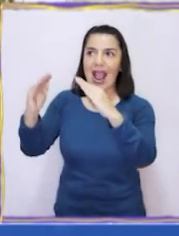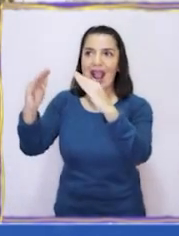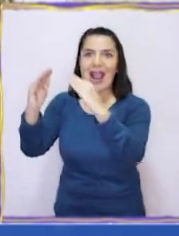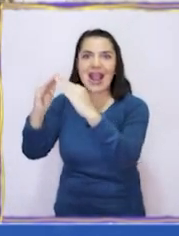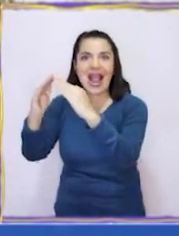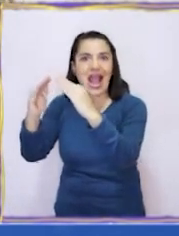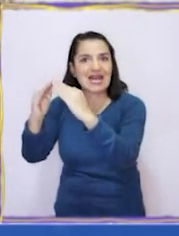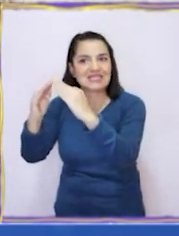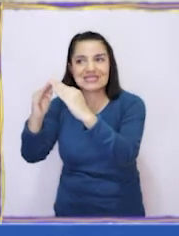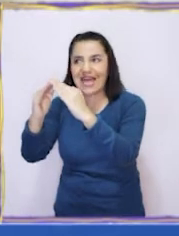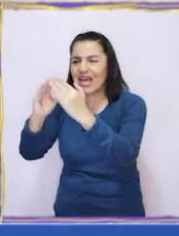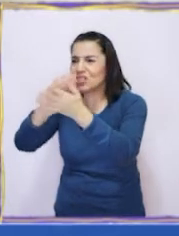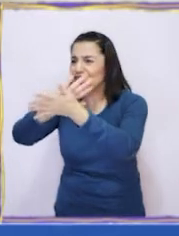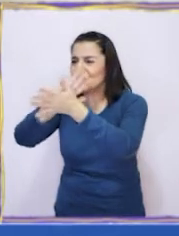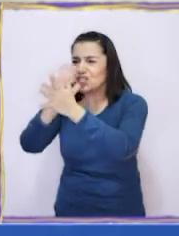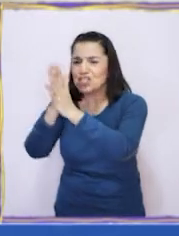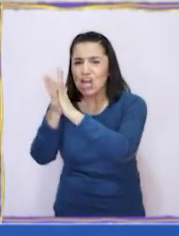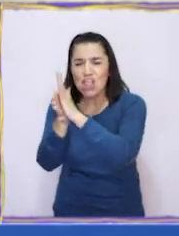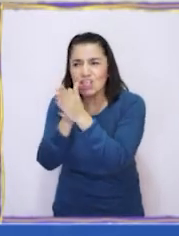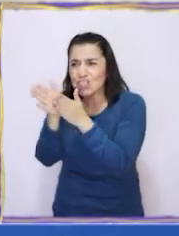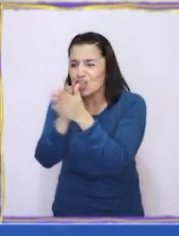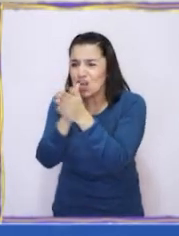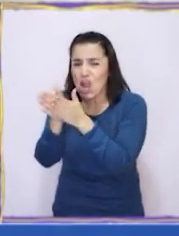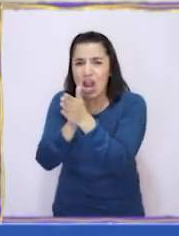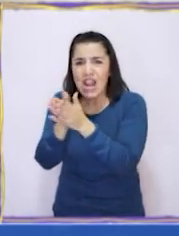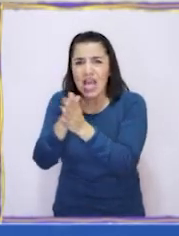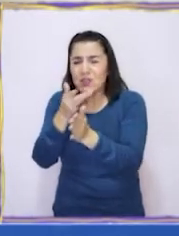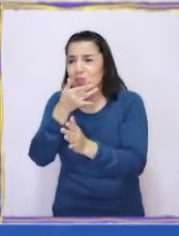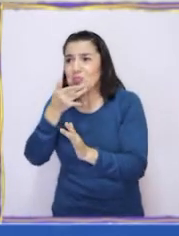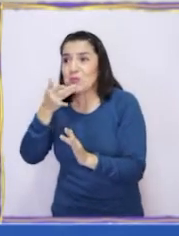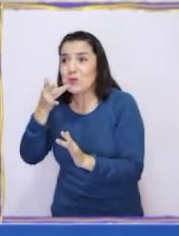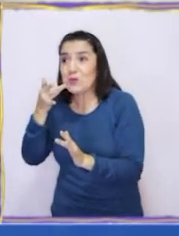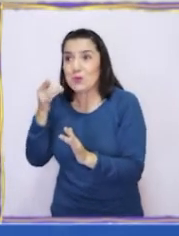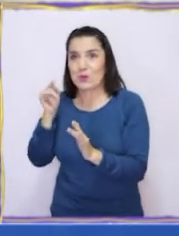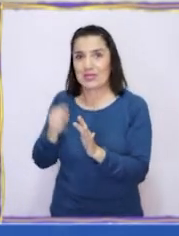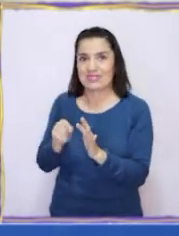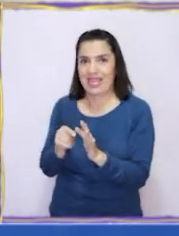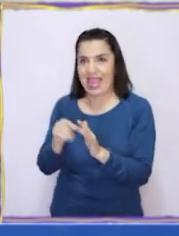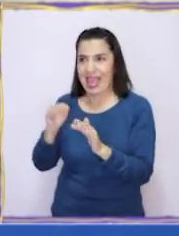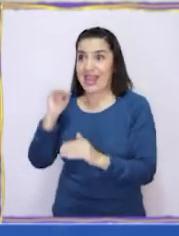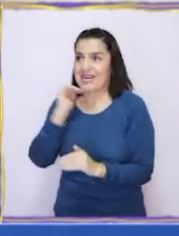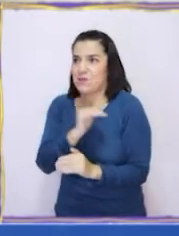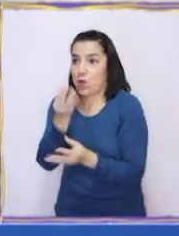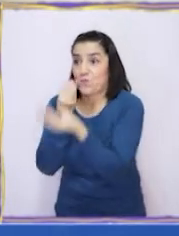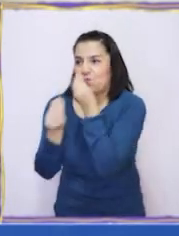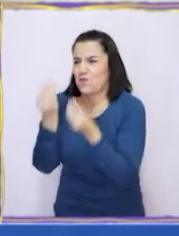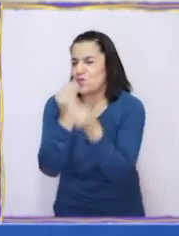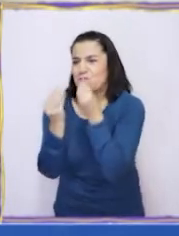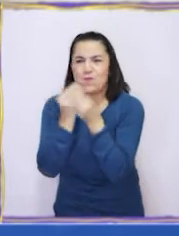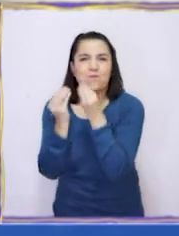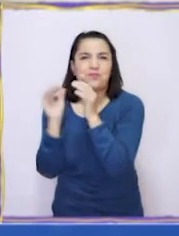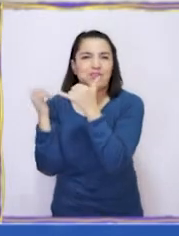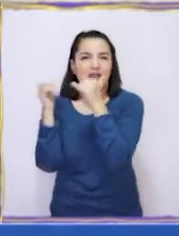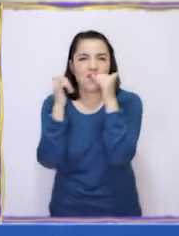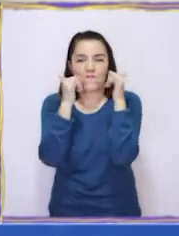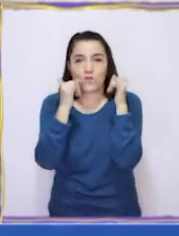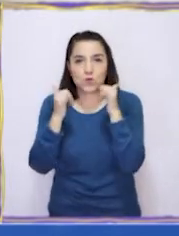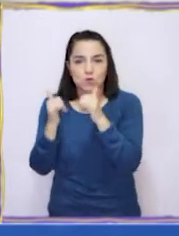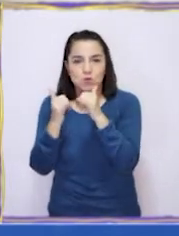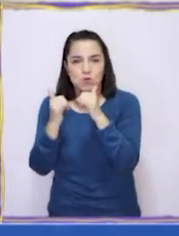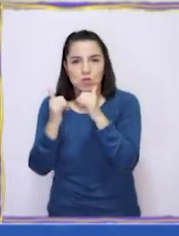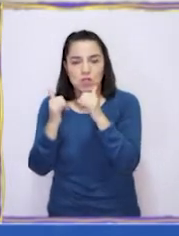encontraron con una casa hecha de bizcochos, dulces y chocolates. Rápidamente se pusieron a comer y disfrutar.